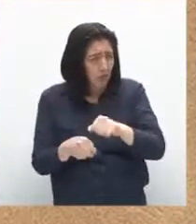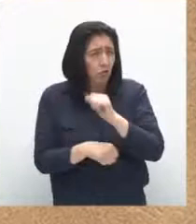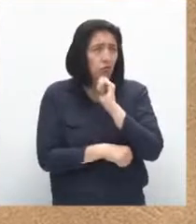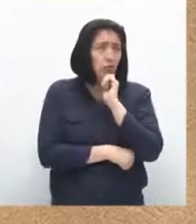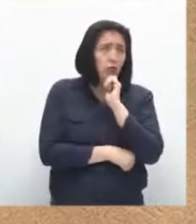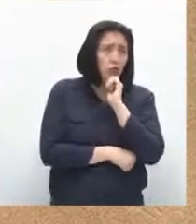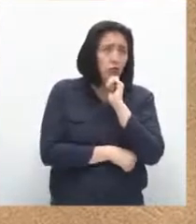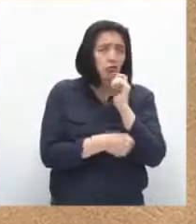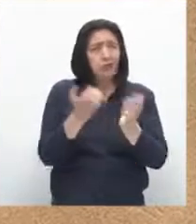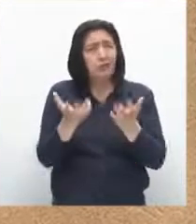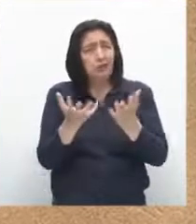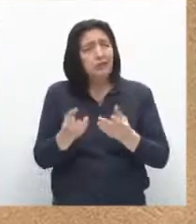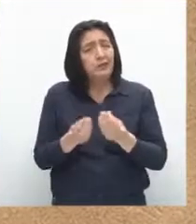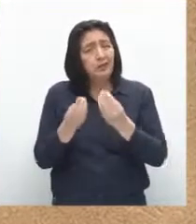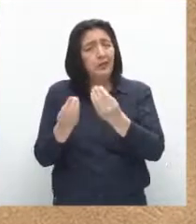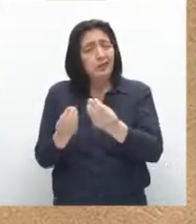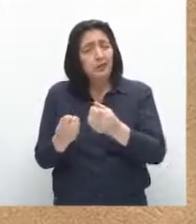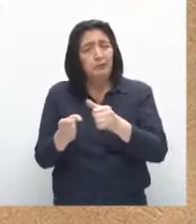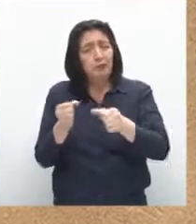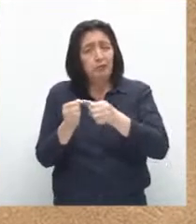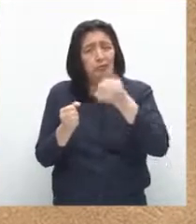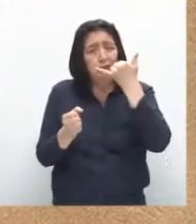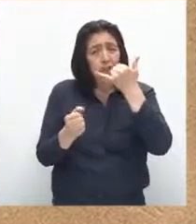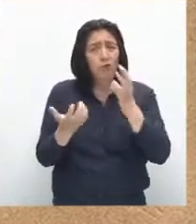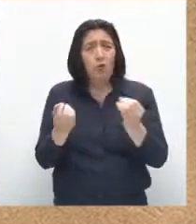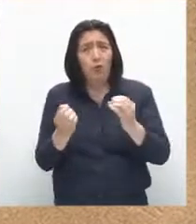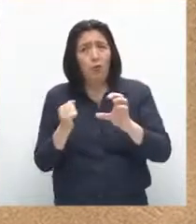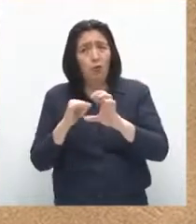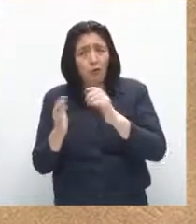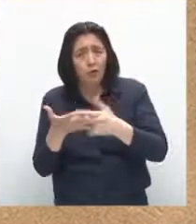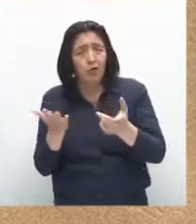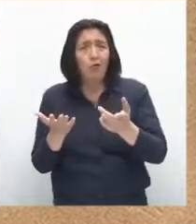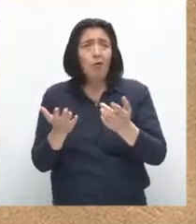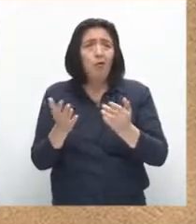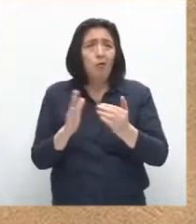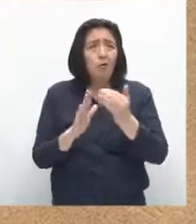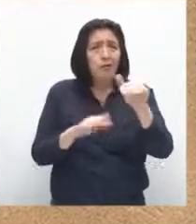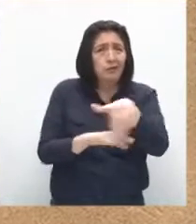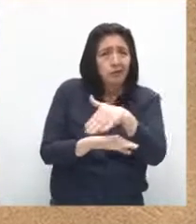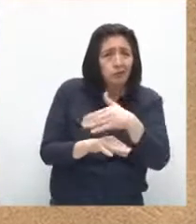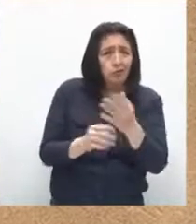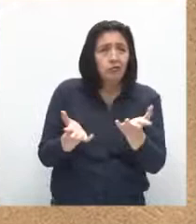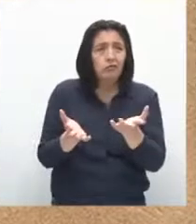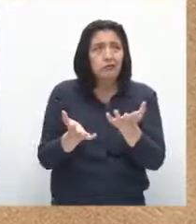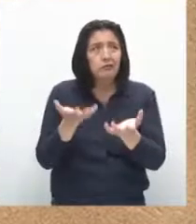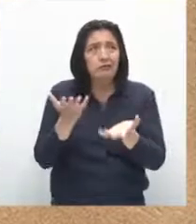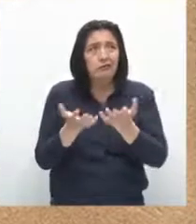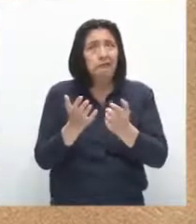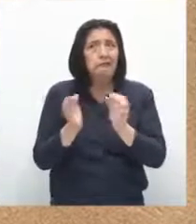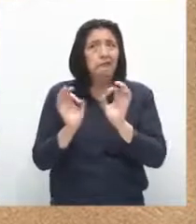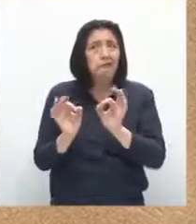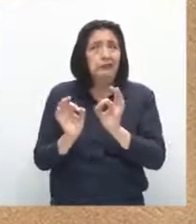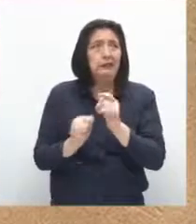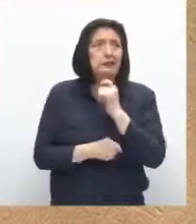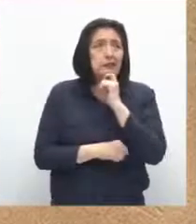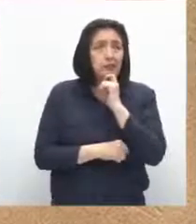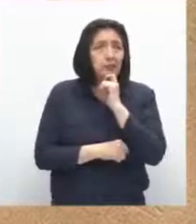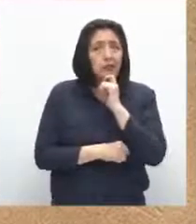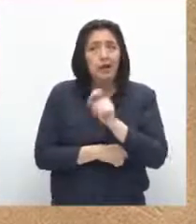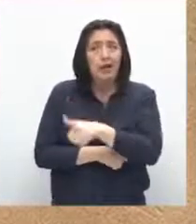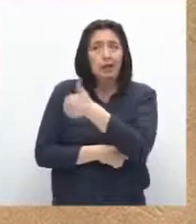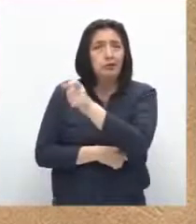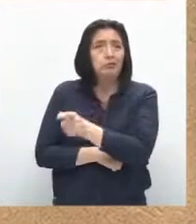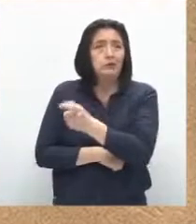el teléfono o el correo o la dirección de alguna persona, esto podría poner en riesgo a alguien dentro del mundo